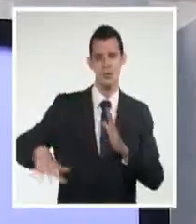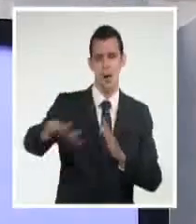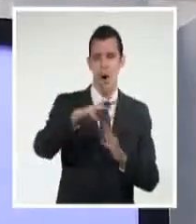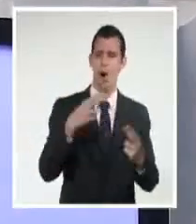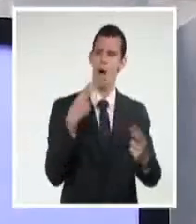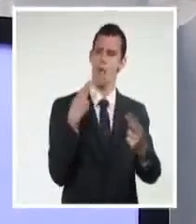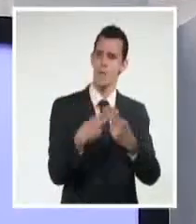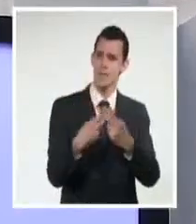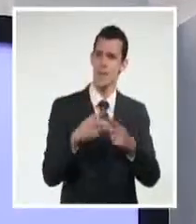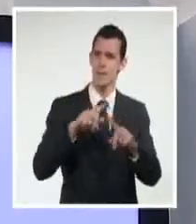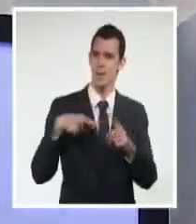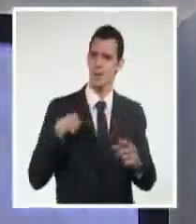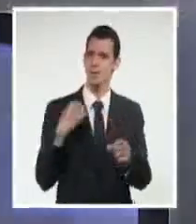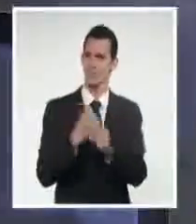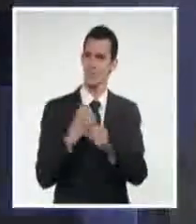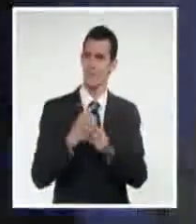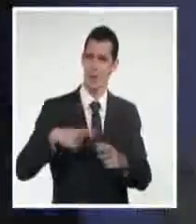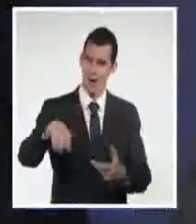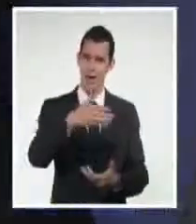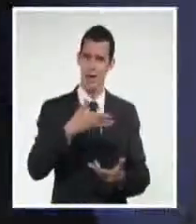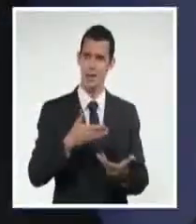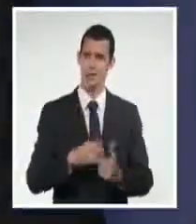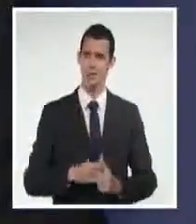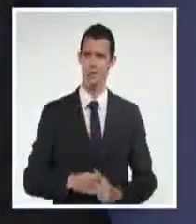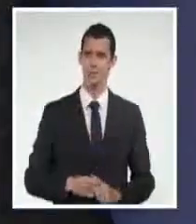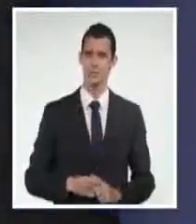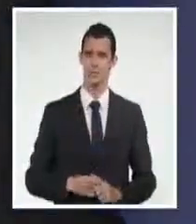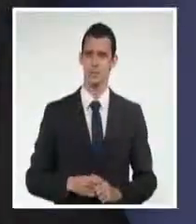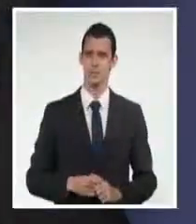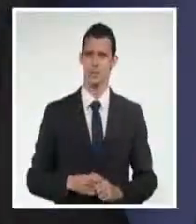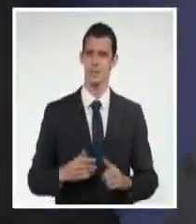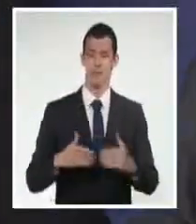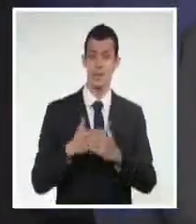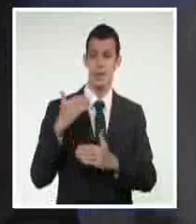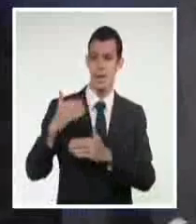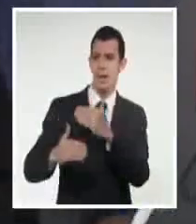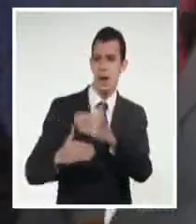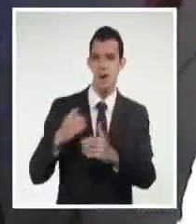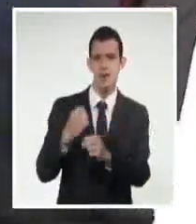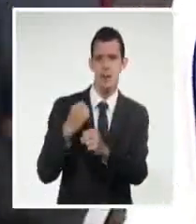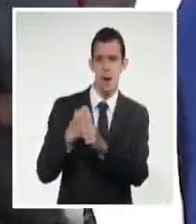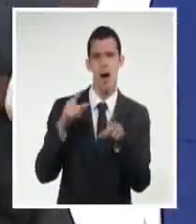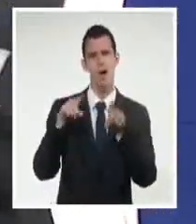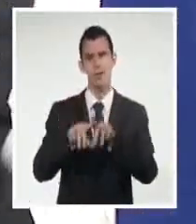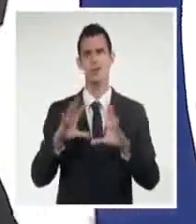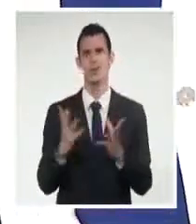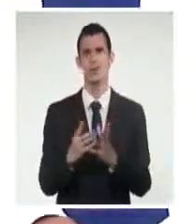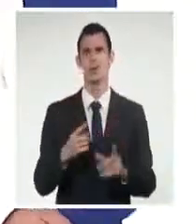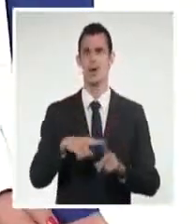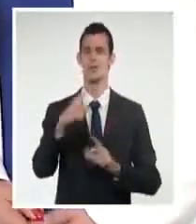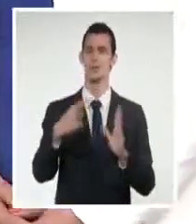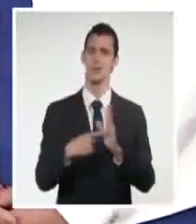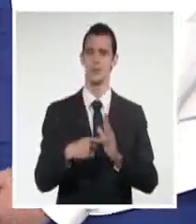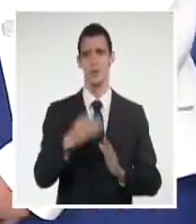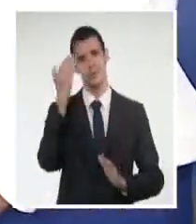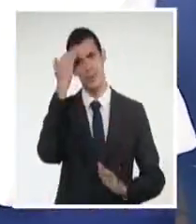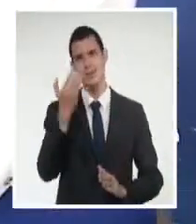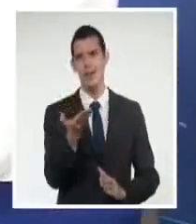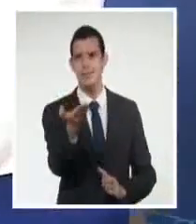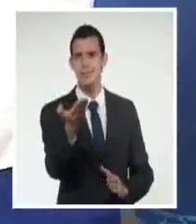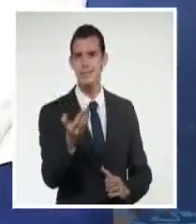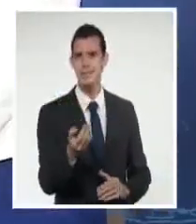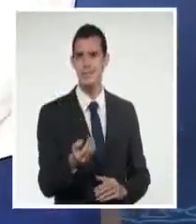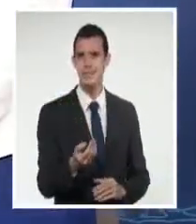a su lado y compartir con ellos jornadas de trabajo. A usted, a nuestros televidentes,